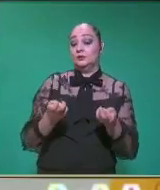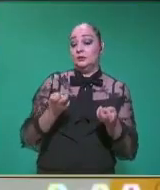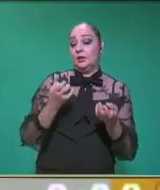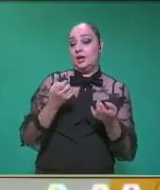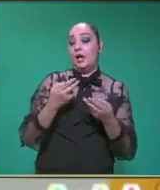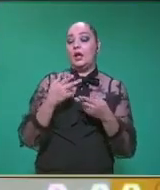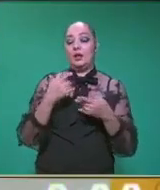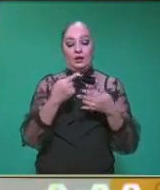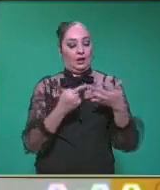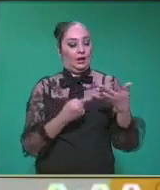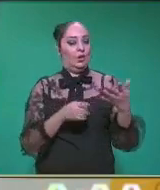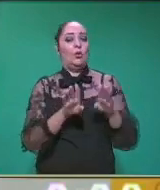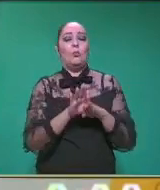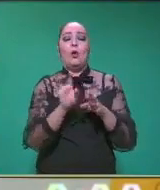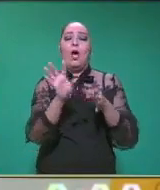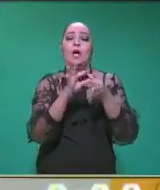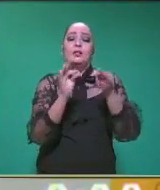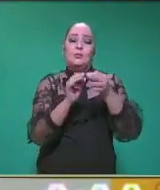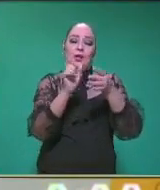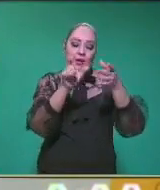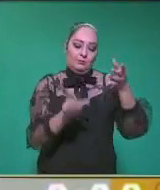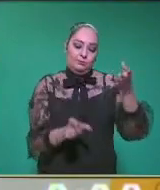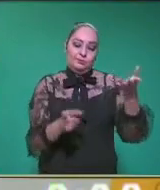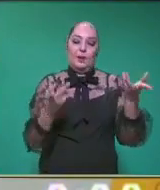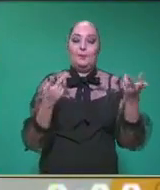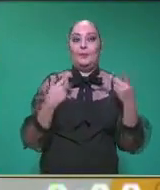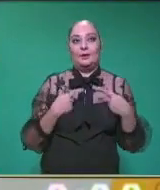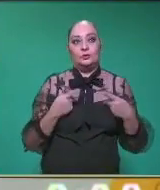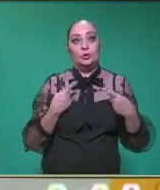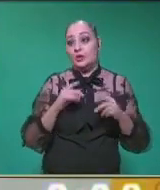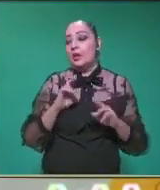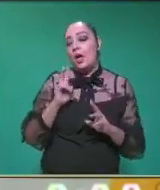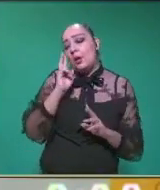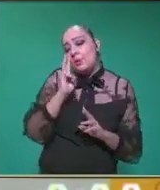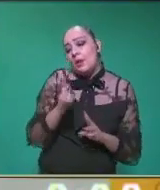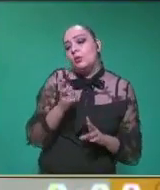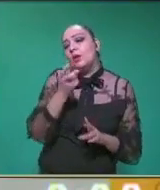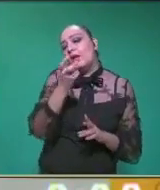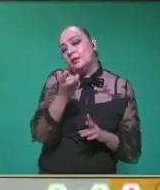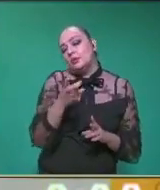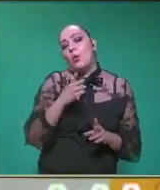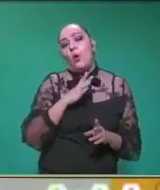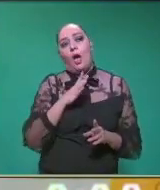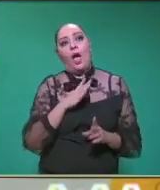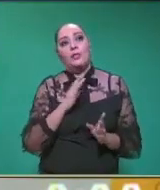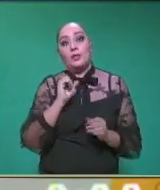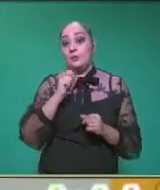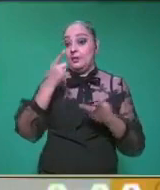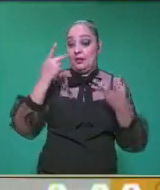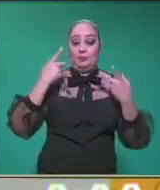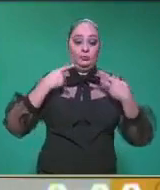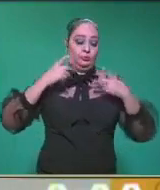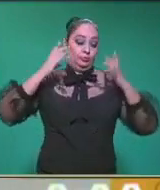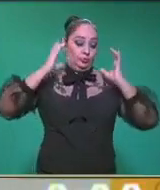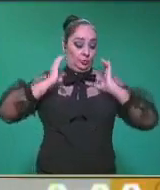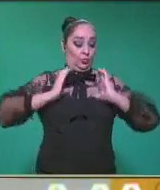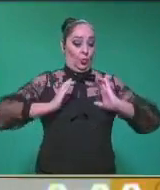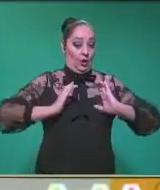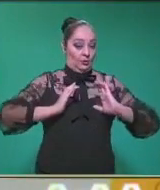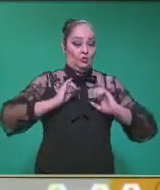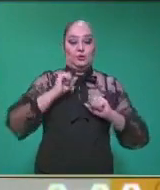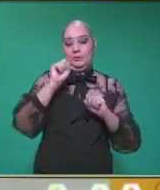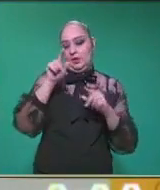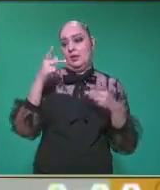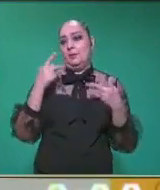náhuatl. Ya se dieron cuenta que están los aspectos físicos y los de personalidad.